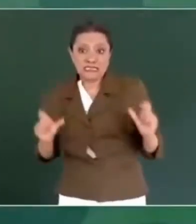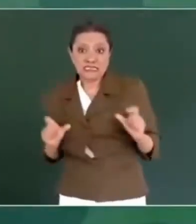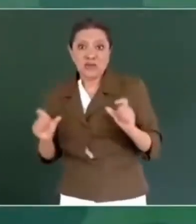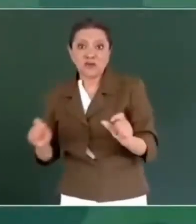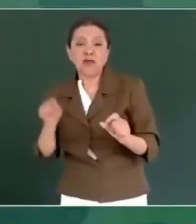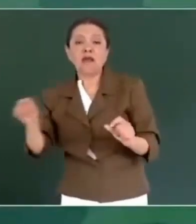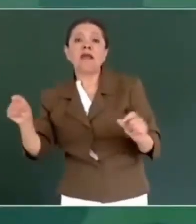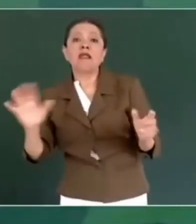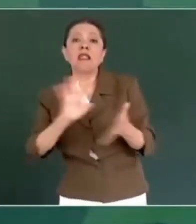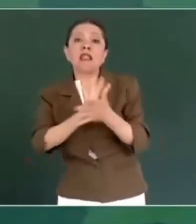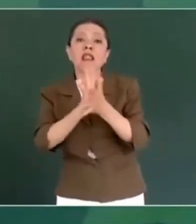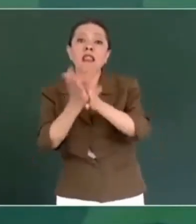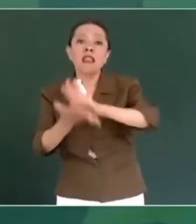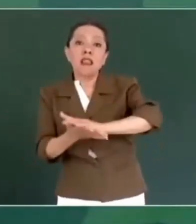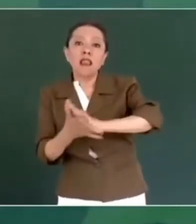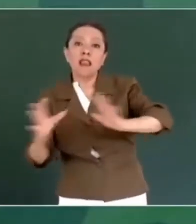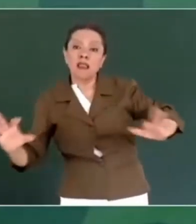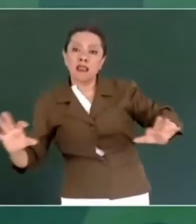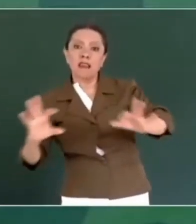bandas.